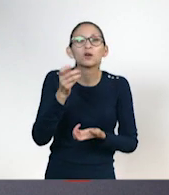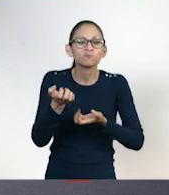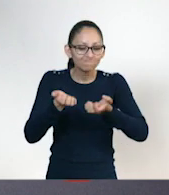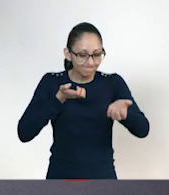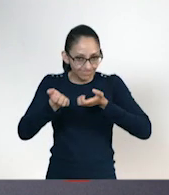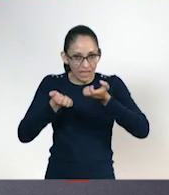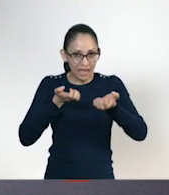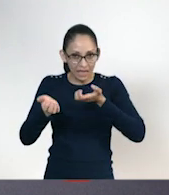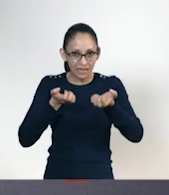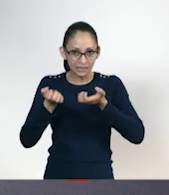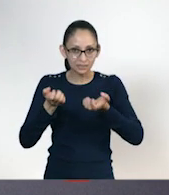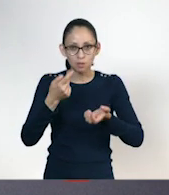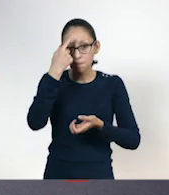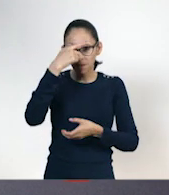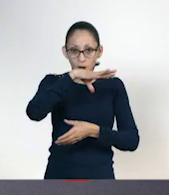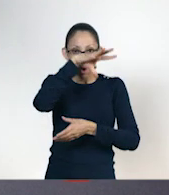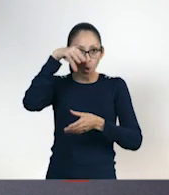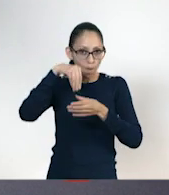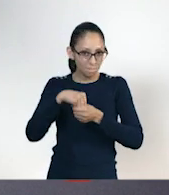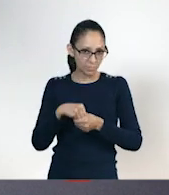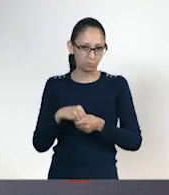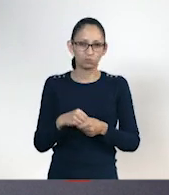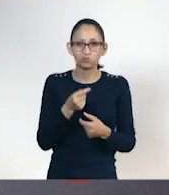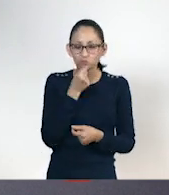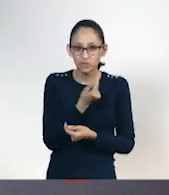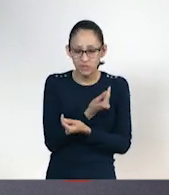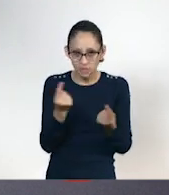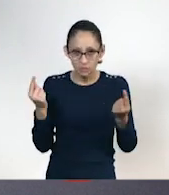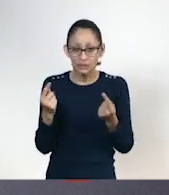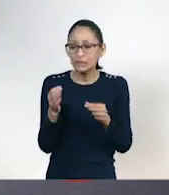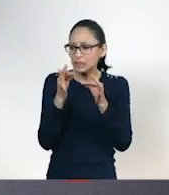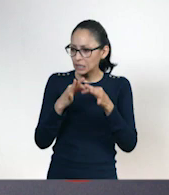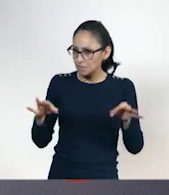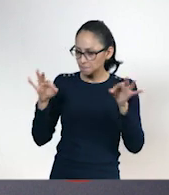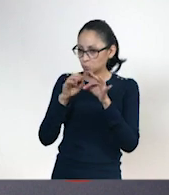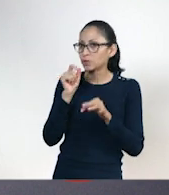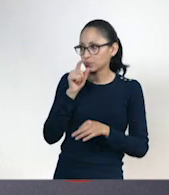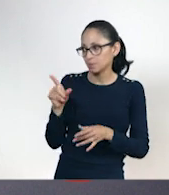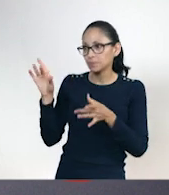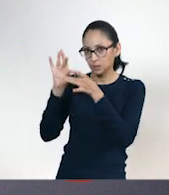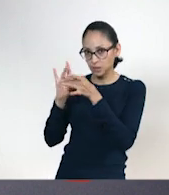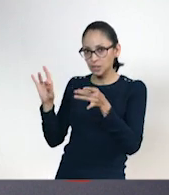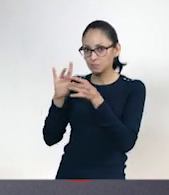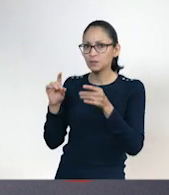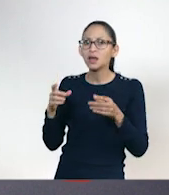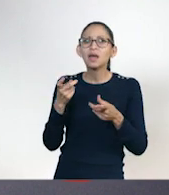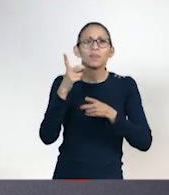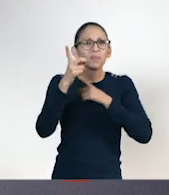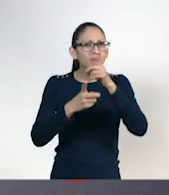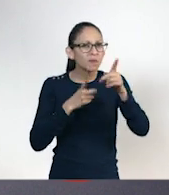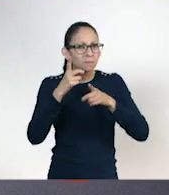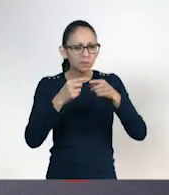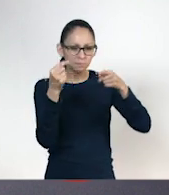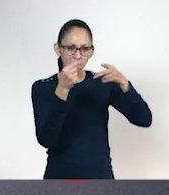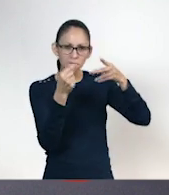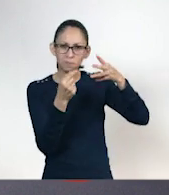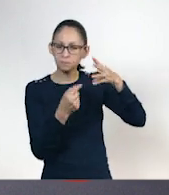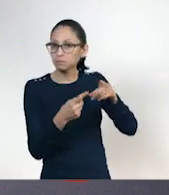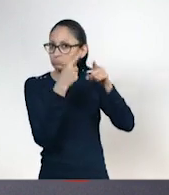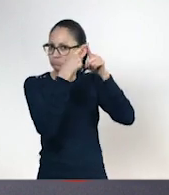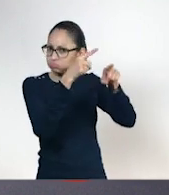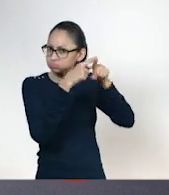de las niñas y los niños. Es importante mencionarles que existen muchas clasificaciones del deporte. Por ejemplo,